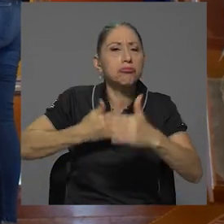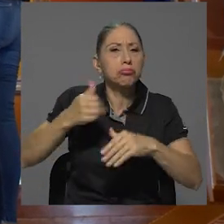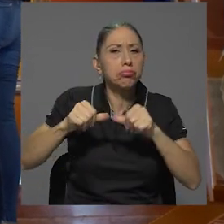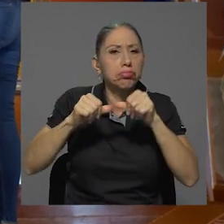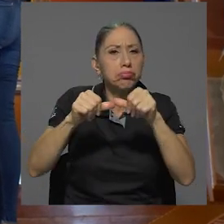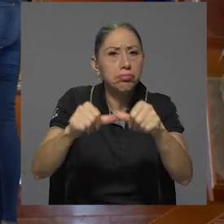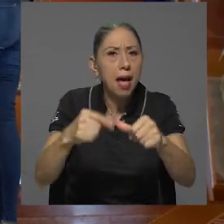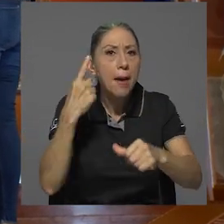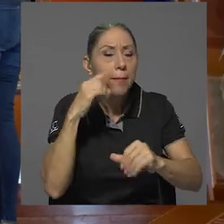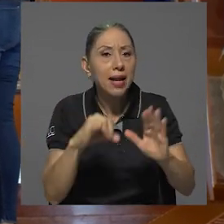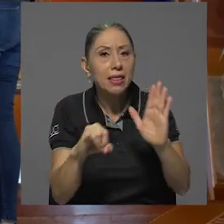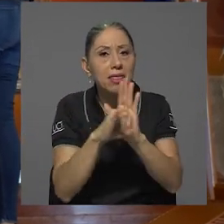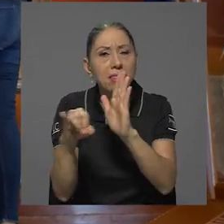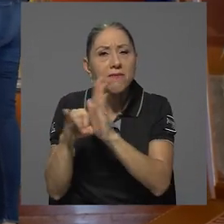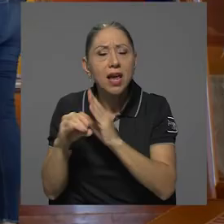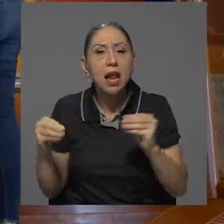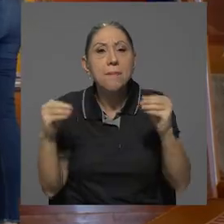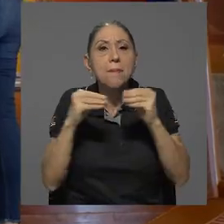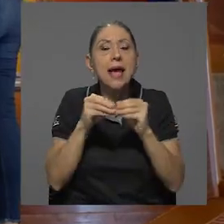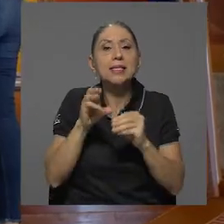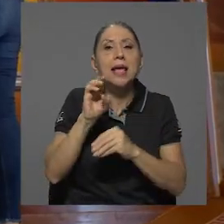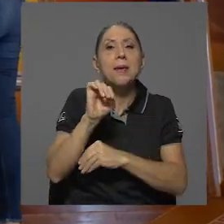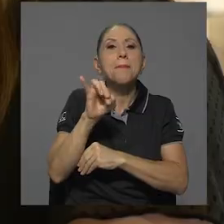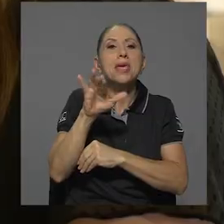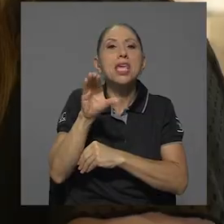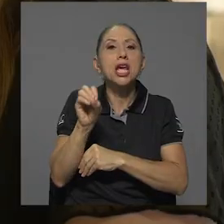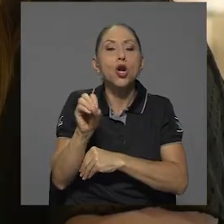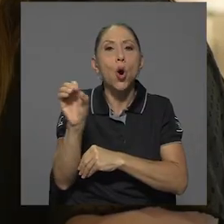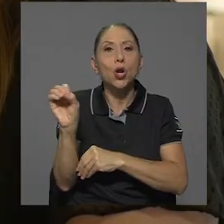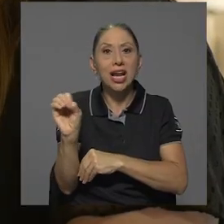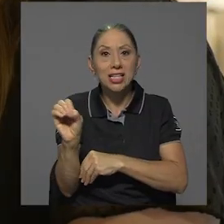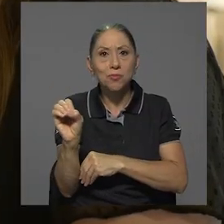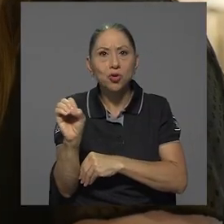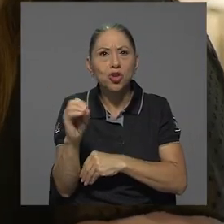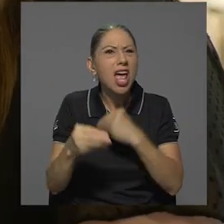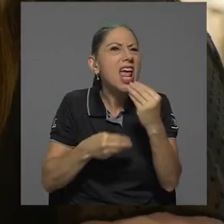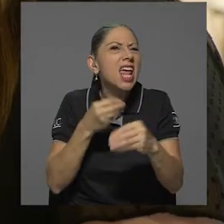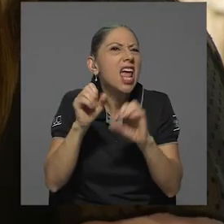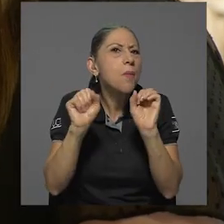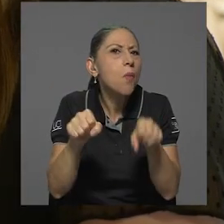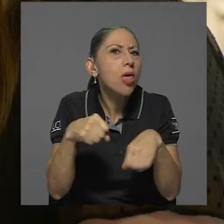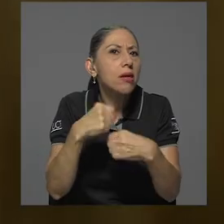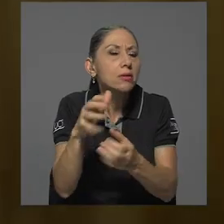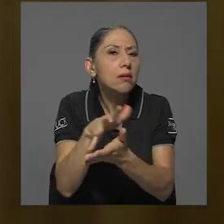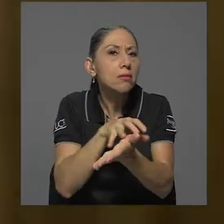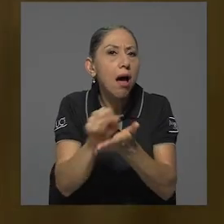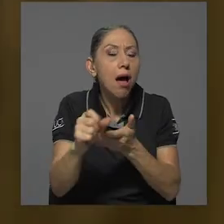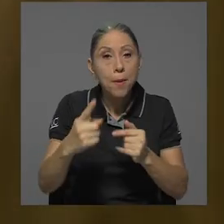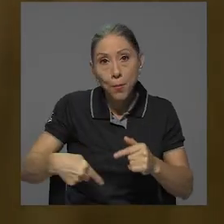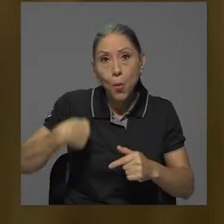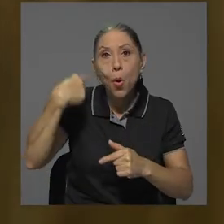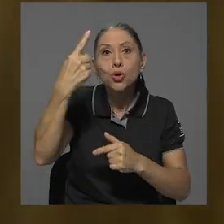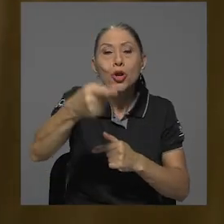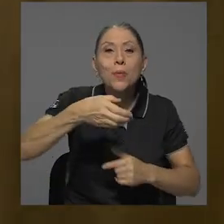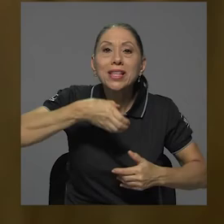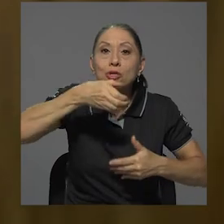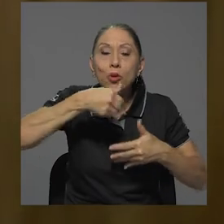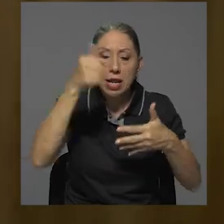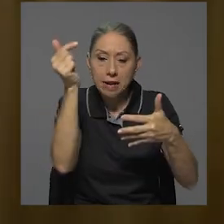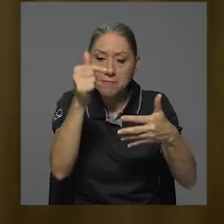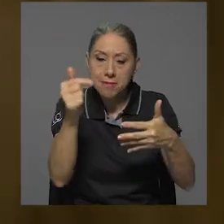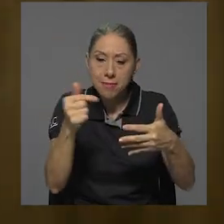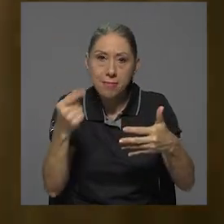curso en busca de identificar más microorganismos, su eventual daño y posteriormente se sugerirán procedimientos